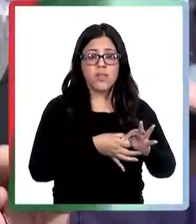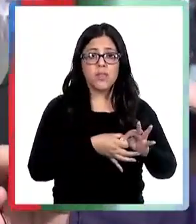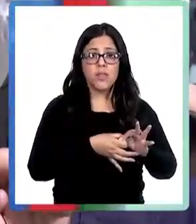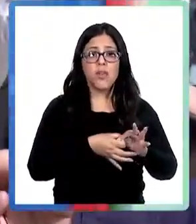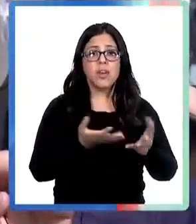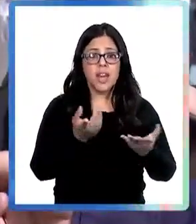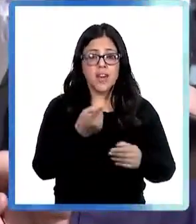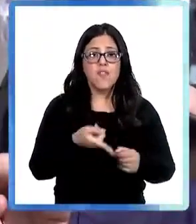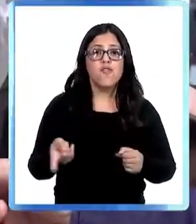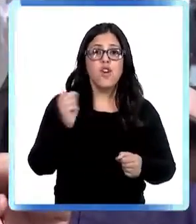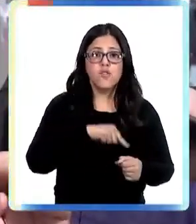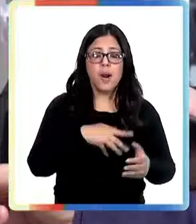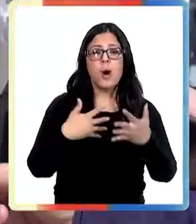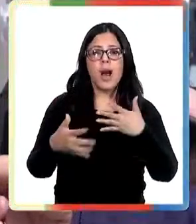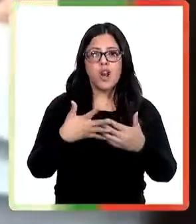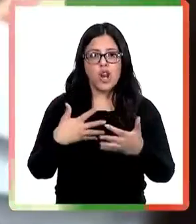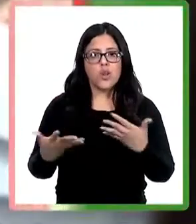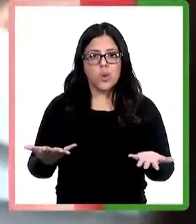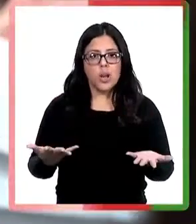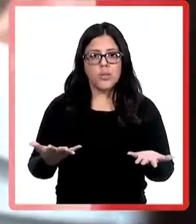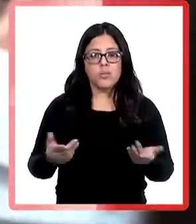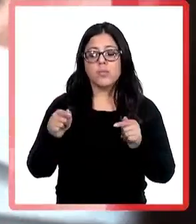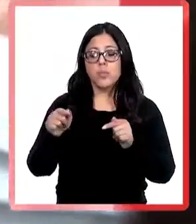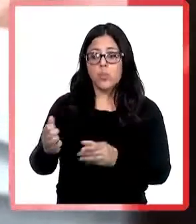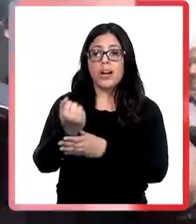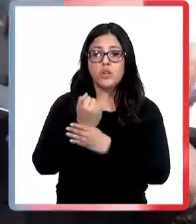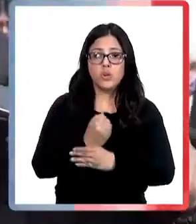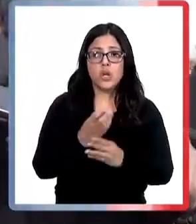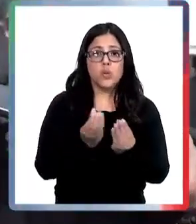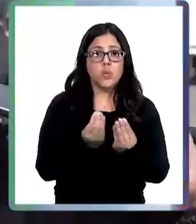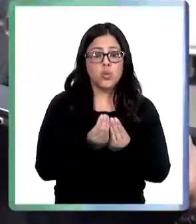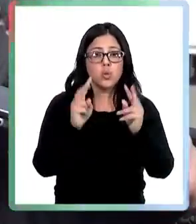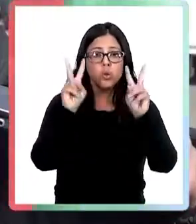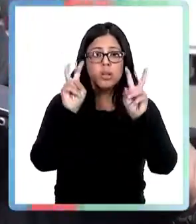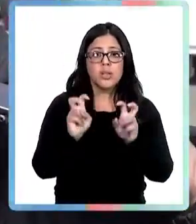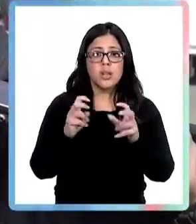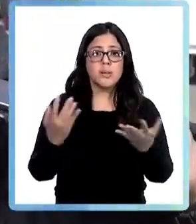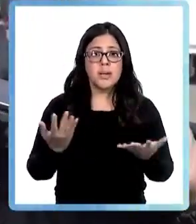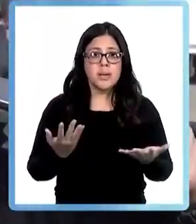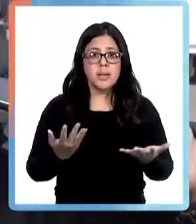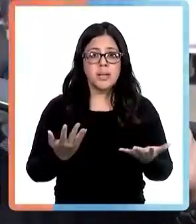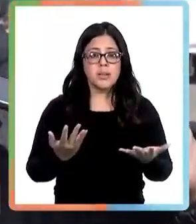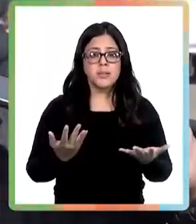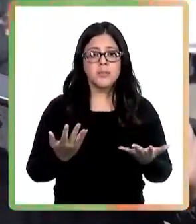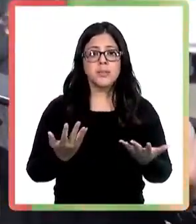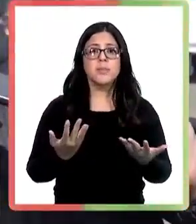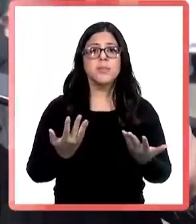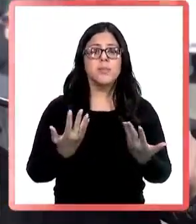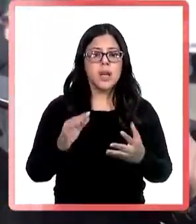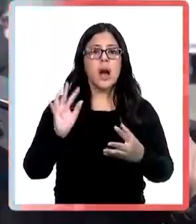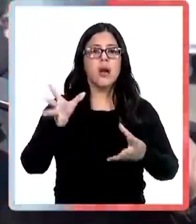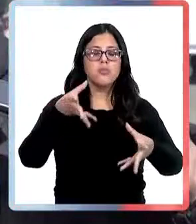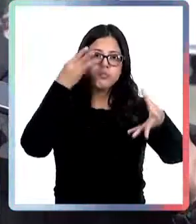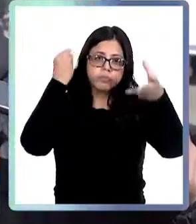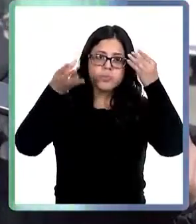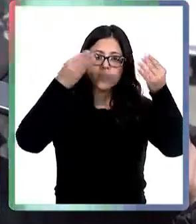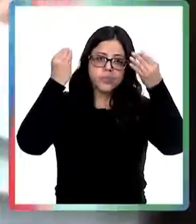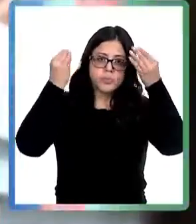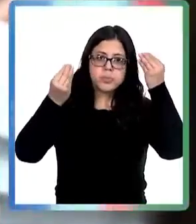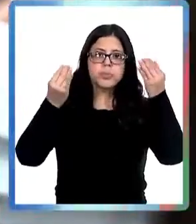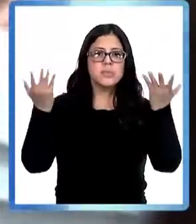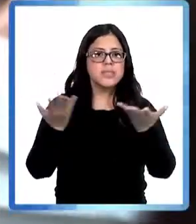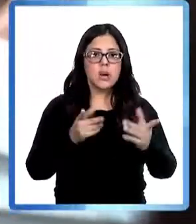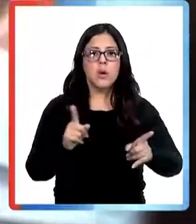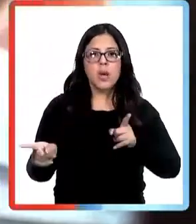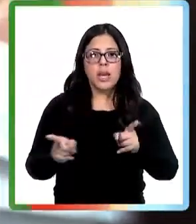que volvamos a lo natural. Nos ha ayudado bastante en el tema de ir adquiriendo conocimientos en base a